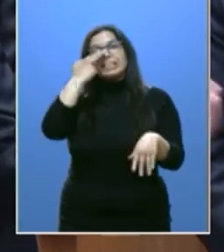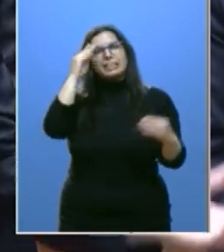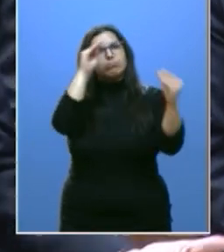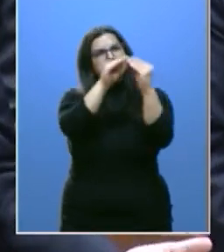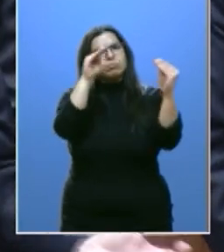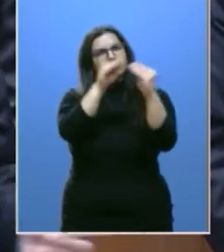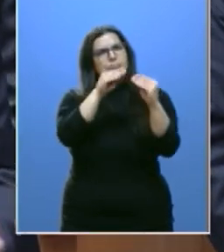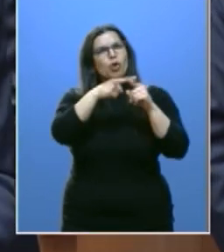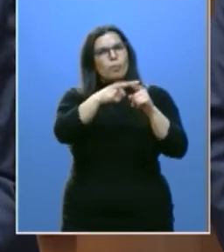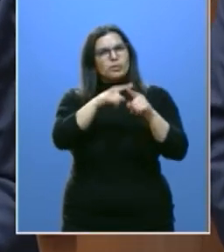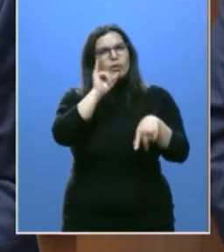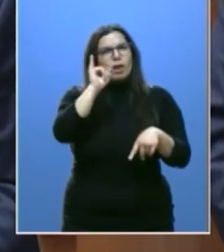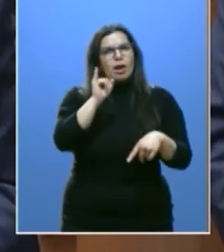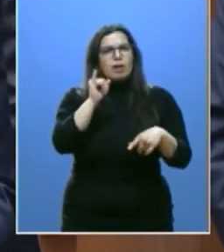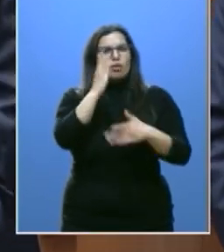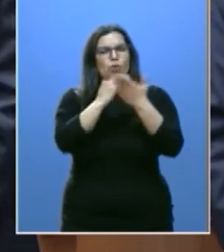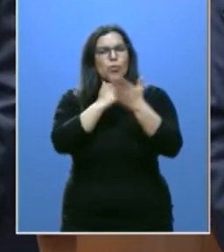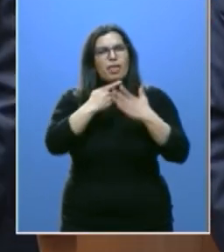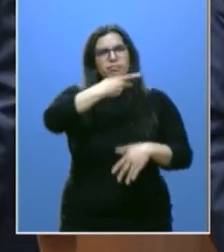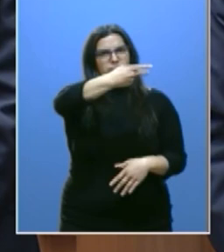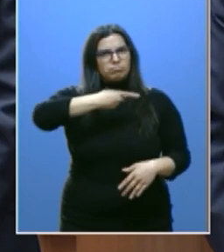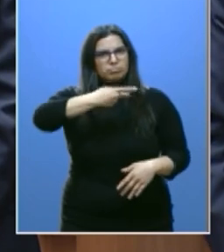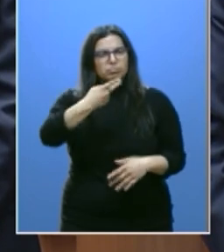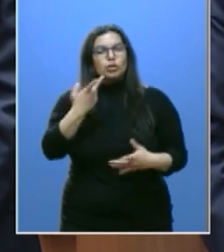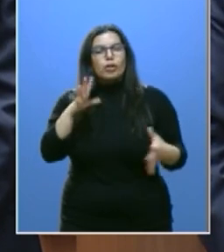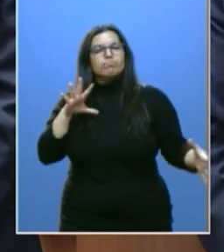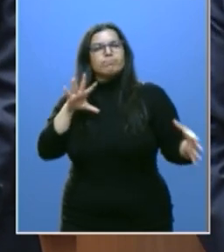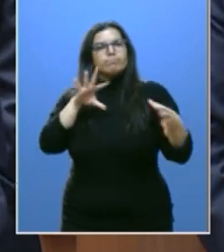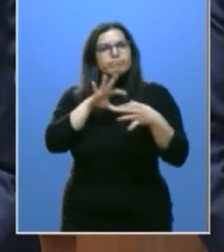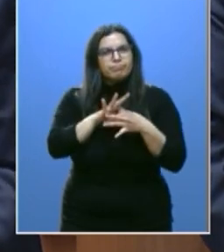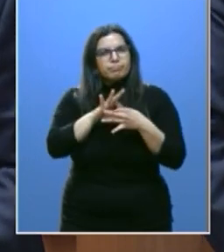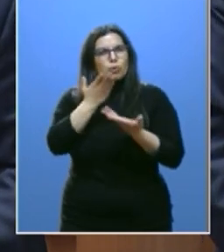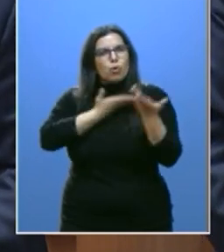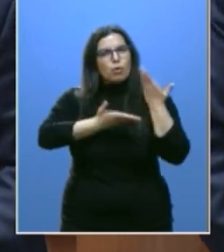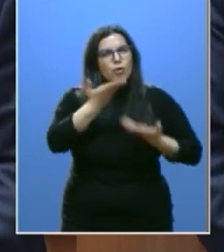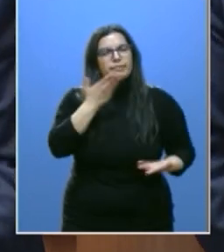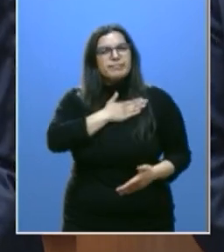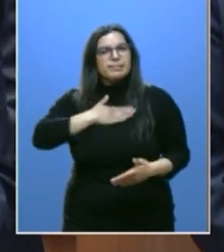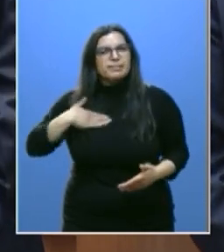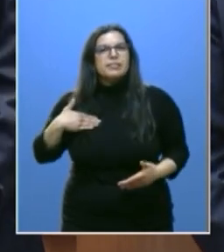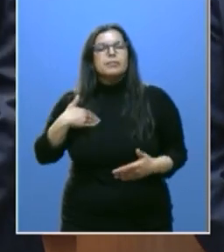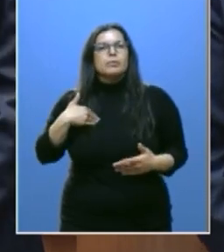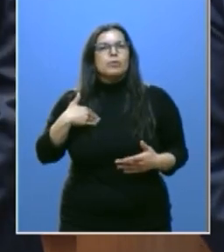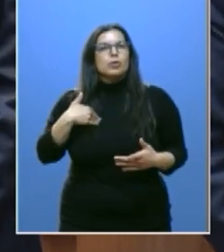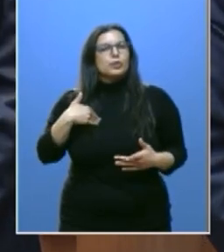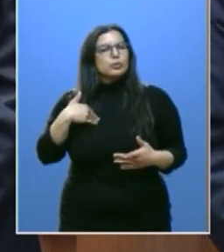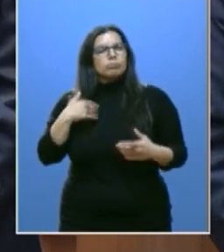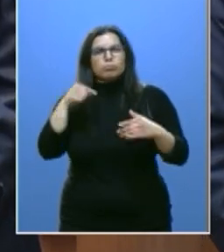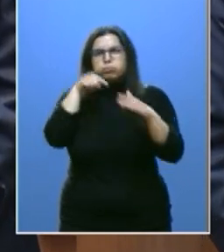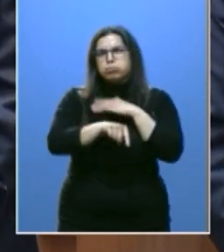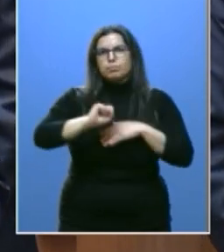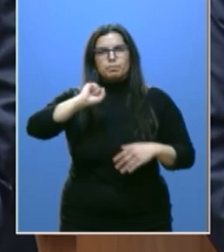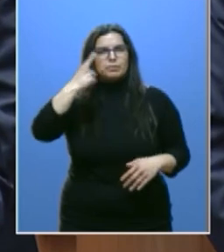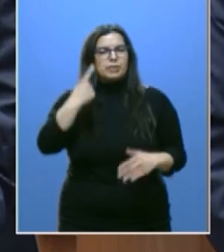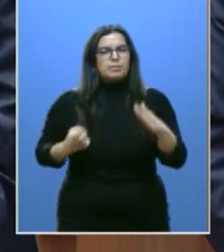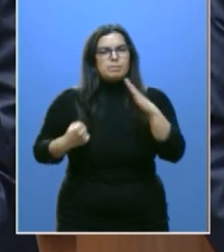comunes de nuestras respectivas comunidades. Vamos a estrechar lazos, vamos a colaborar con la mayor intensidad posible.